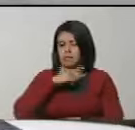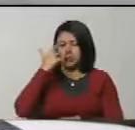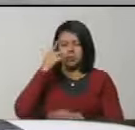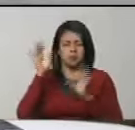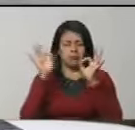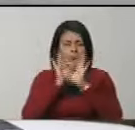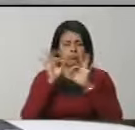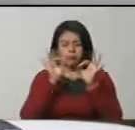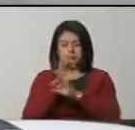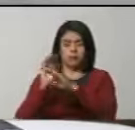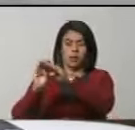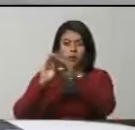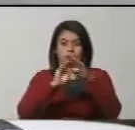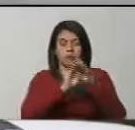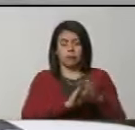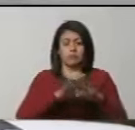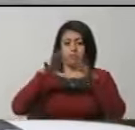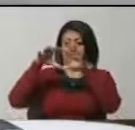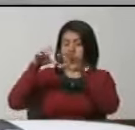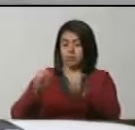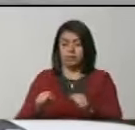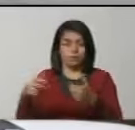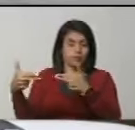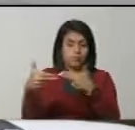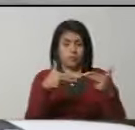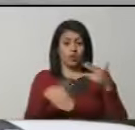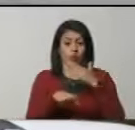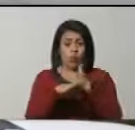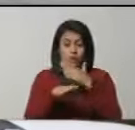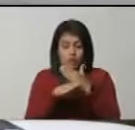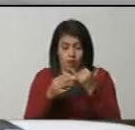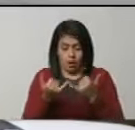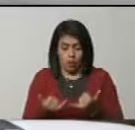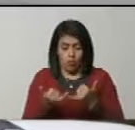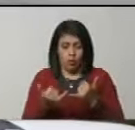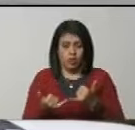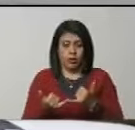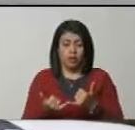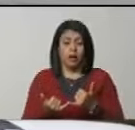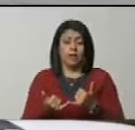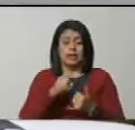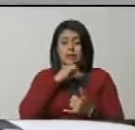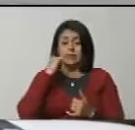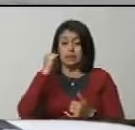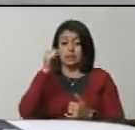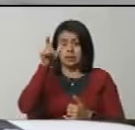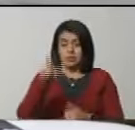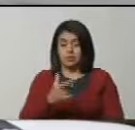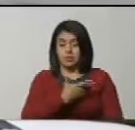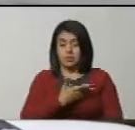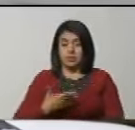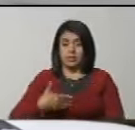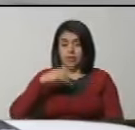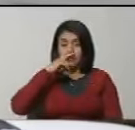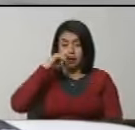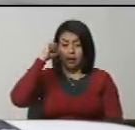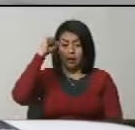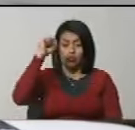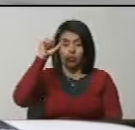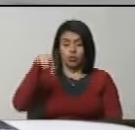han convocado invasiones a violencia todavía recientemente, al asesinato del Presidente de la República.